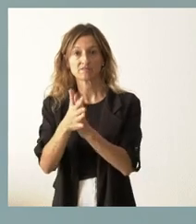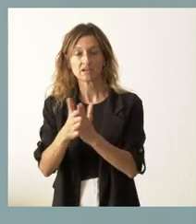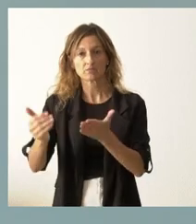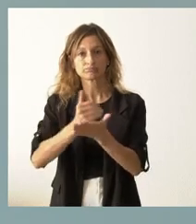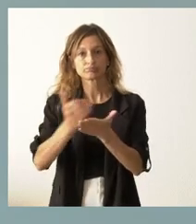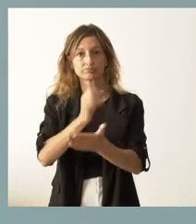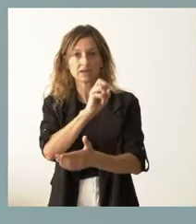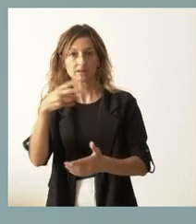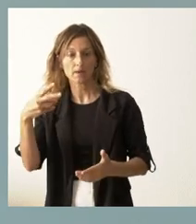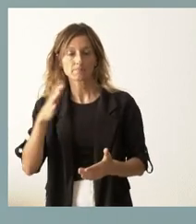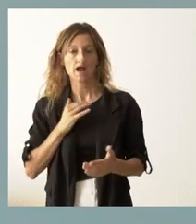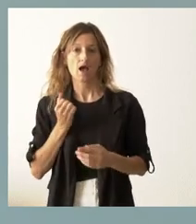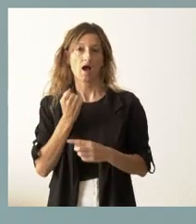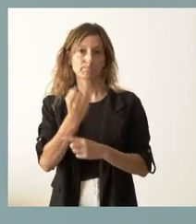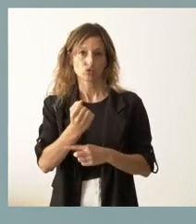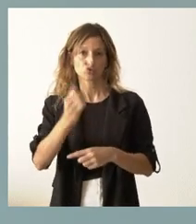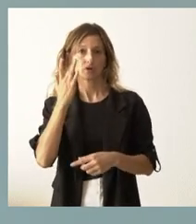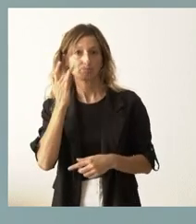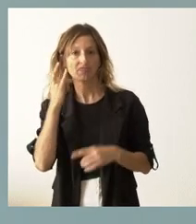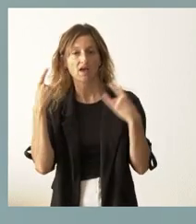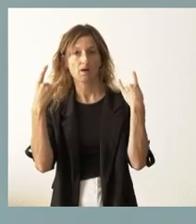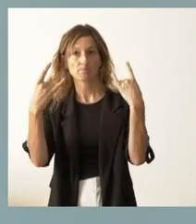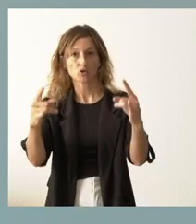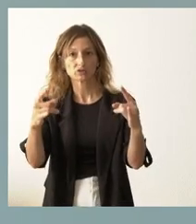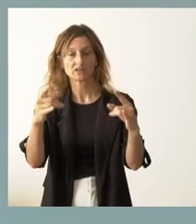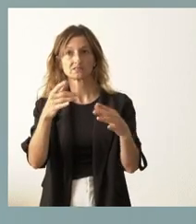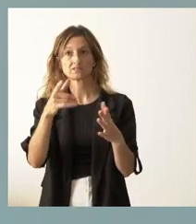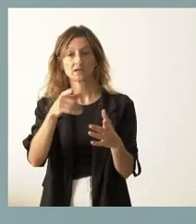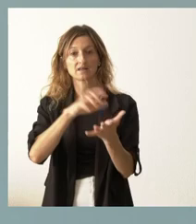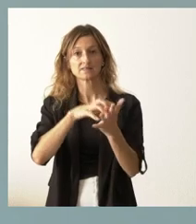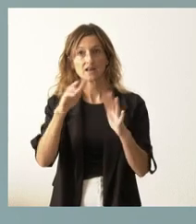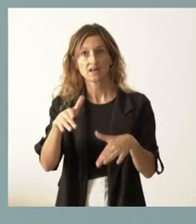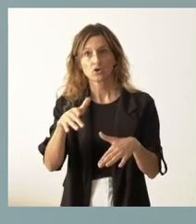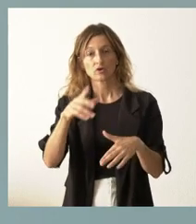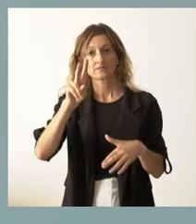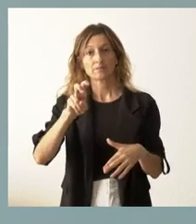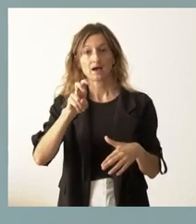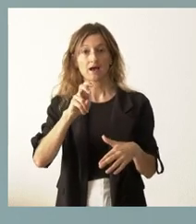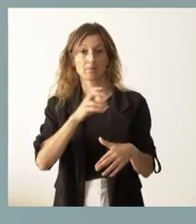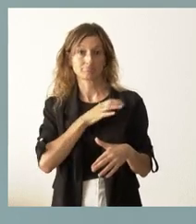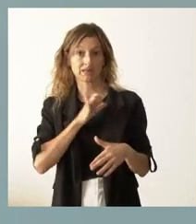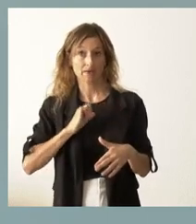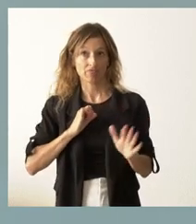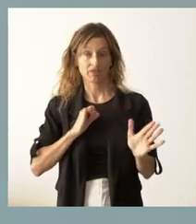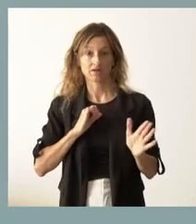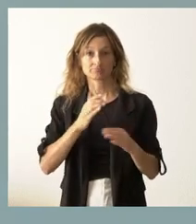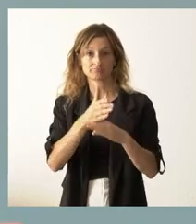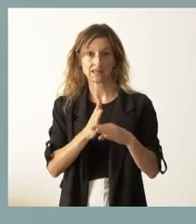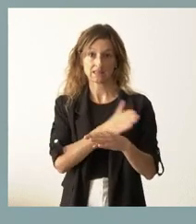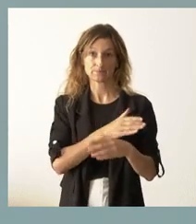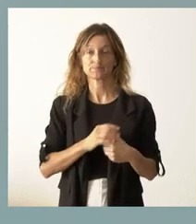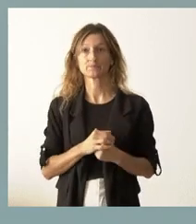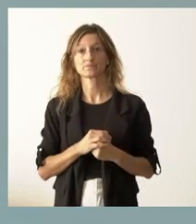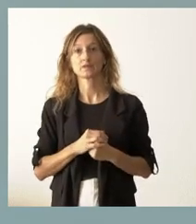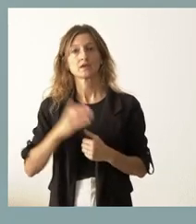y de mayor apoyo para la limpieza de estos bosques, que en una parte importante en Castilla y León son de titularidad privada. Y esta es una tarea que me parece importante,